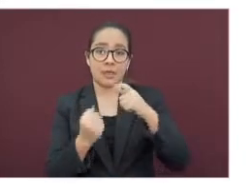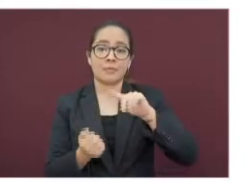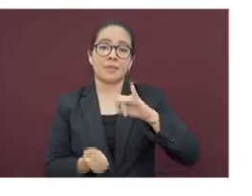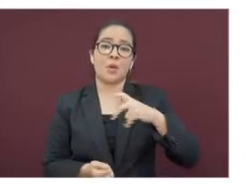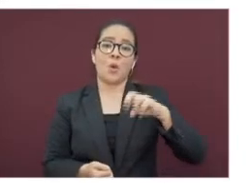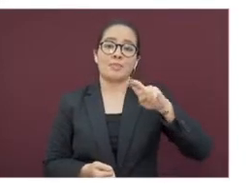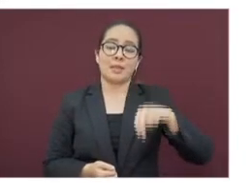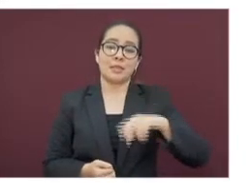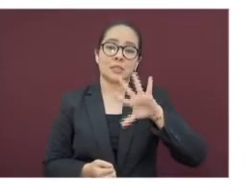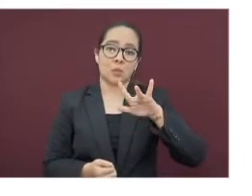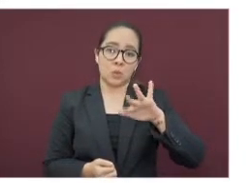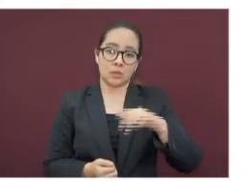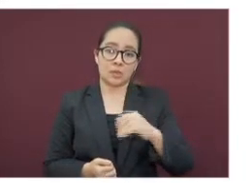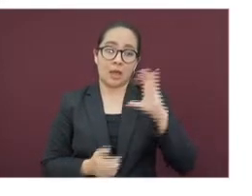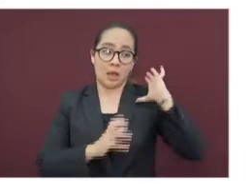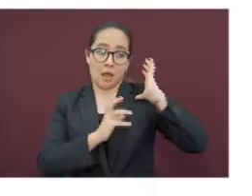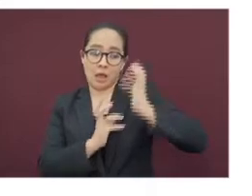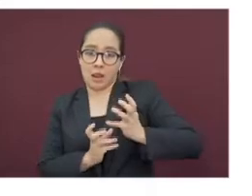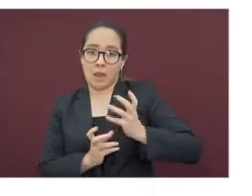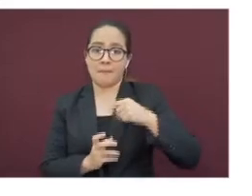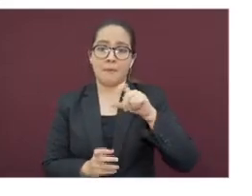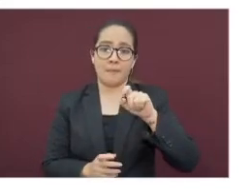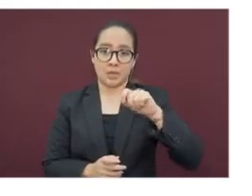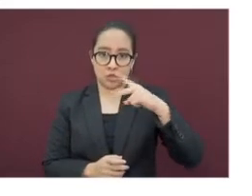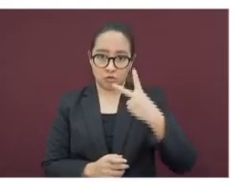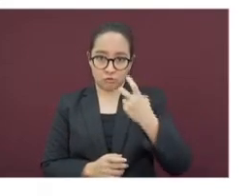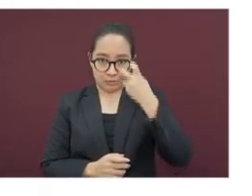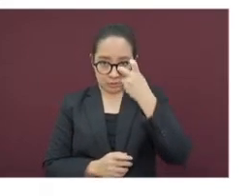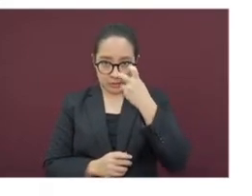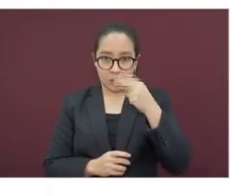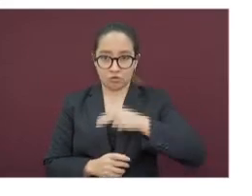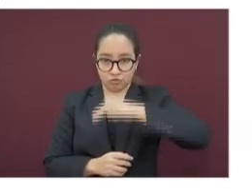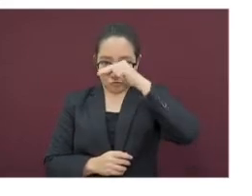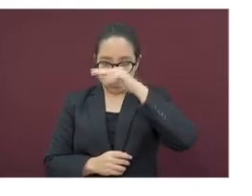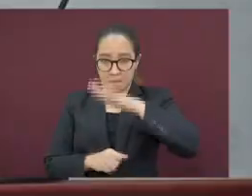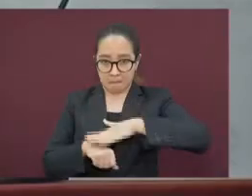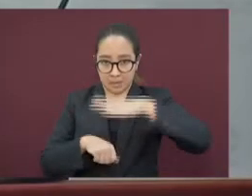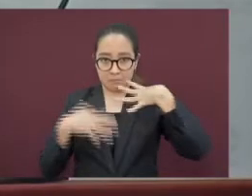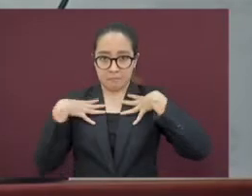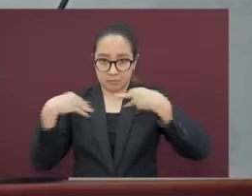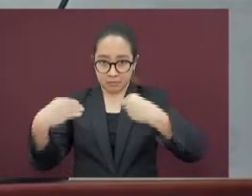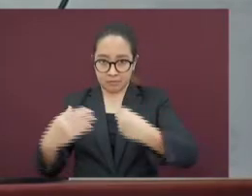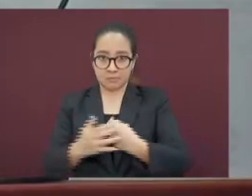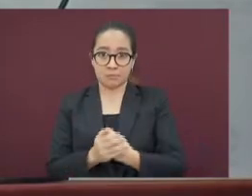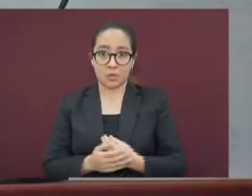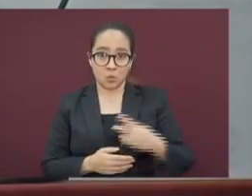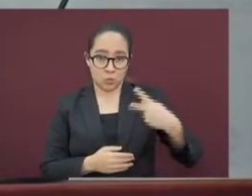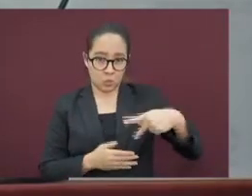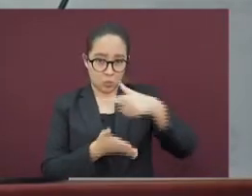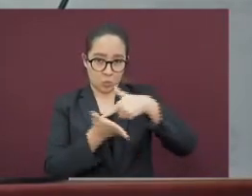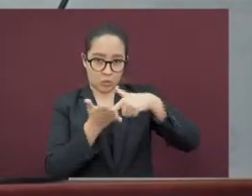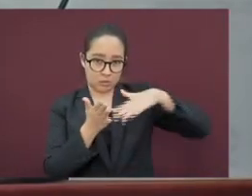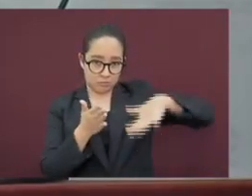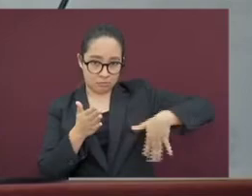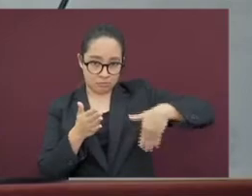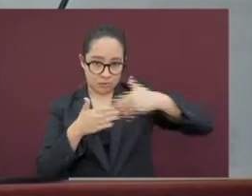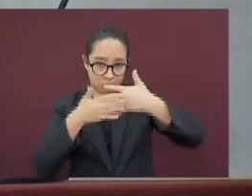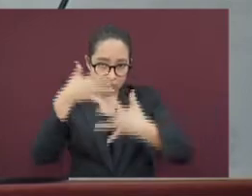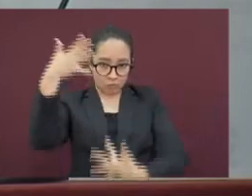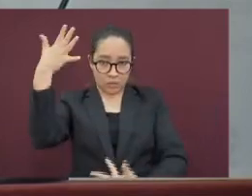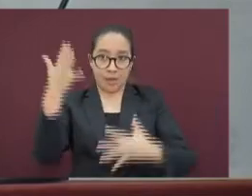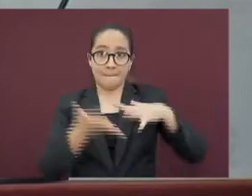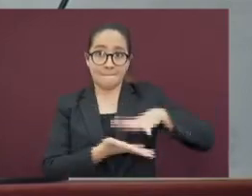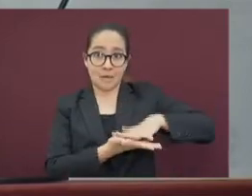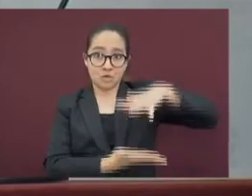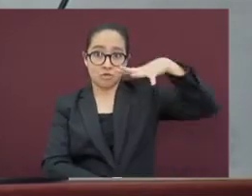Alamotemapache veintidós, las de mayor actividad en esa zona. En su mayoría, en estos municipios, los